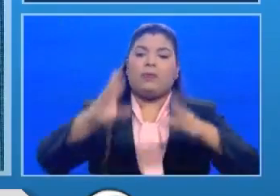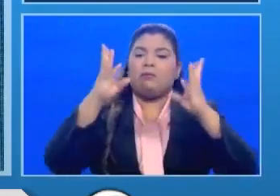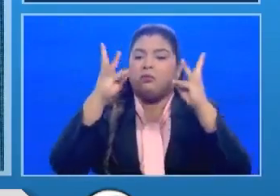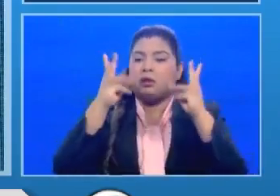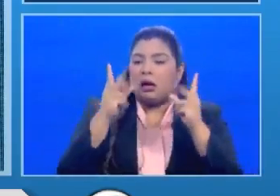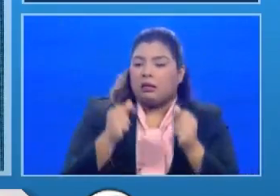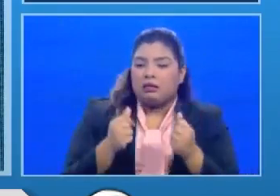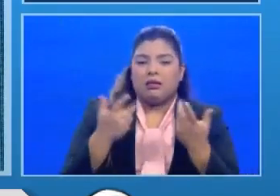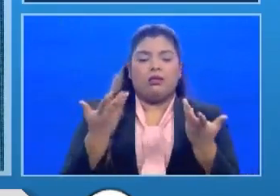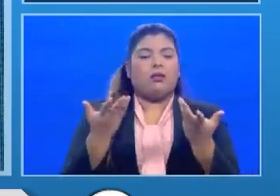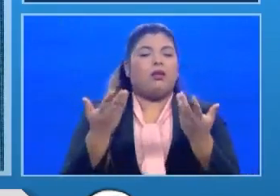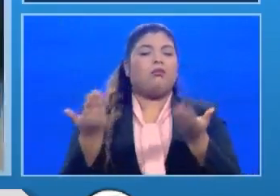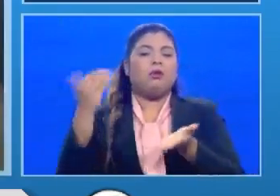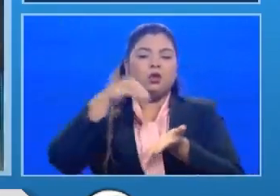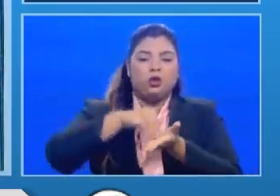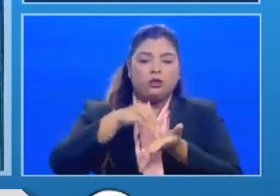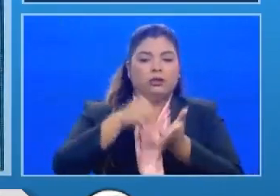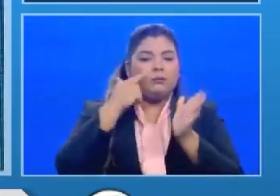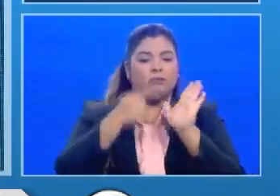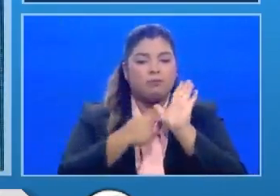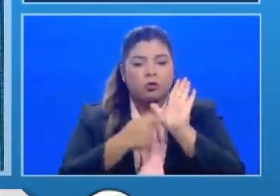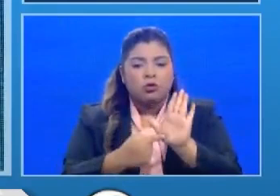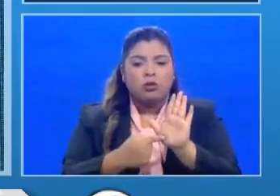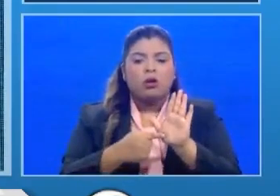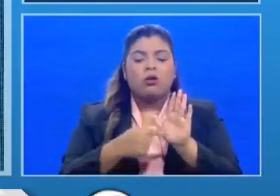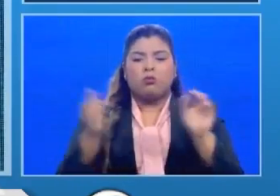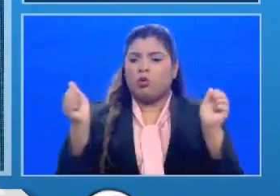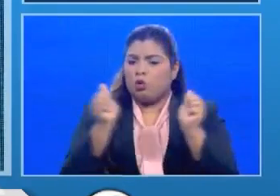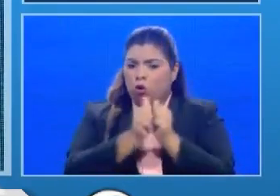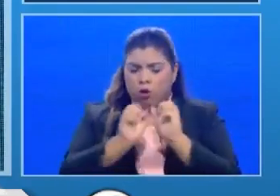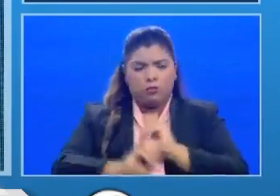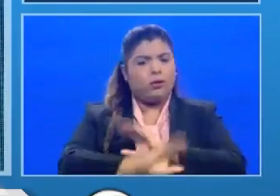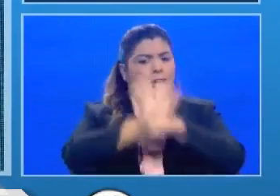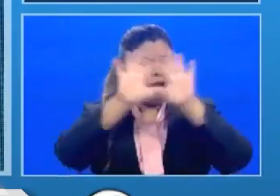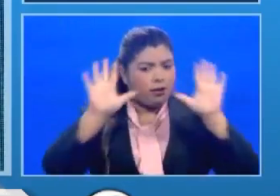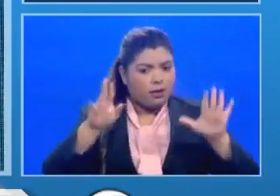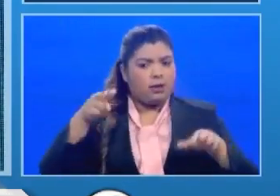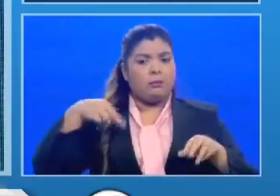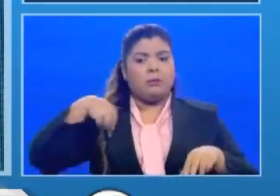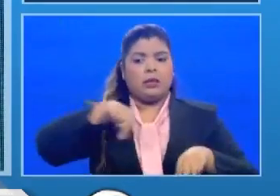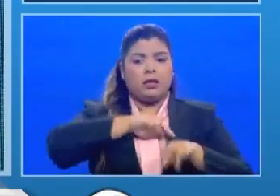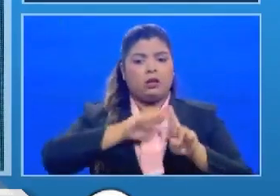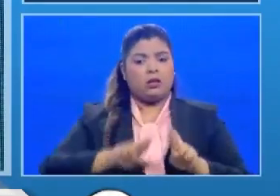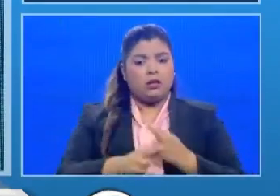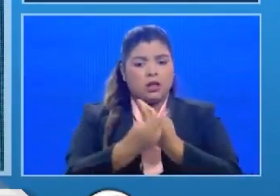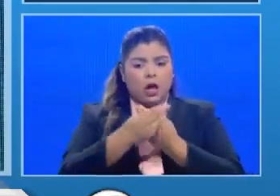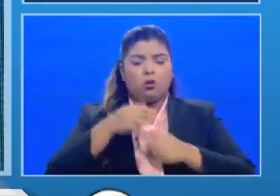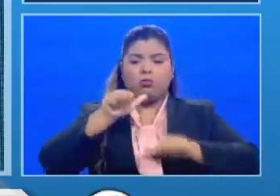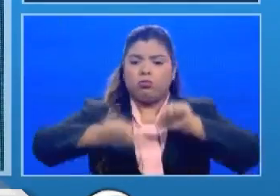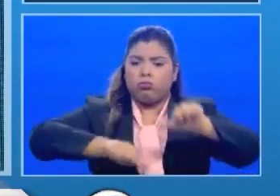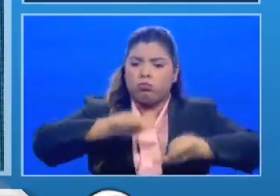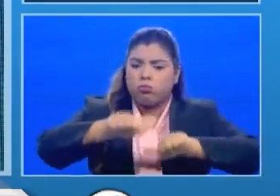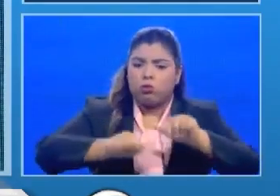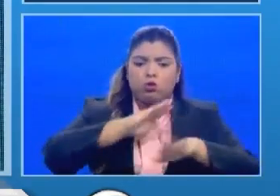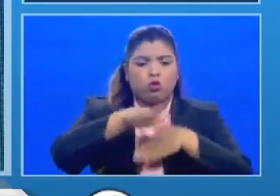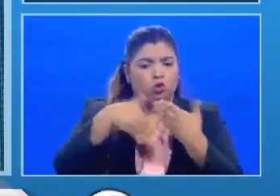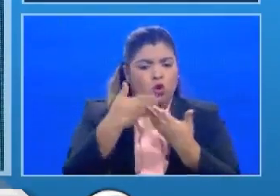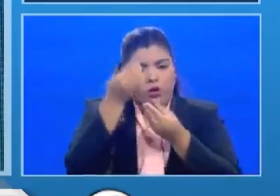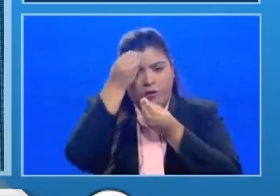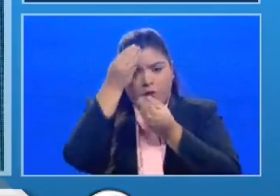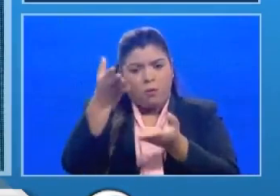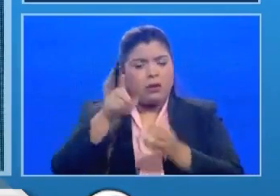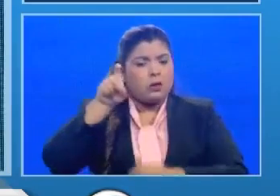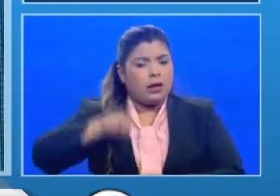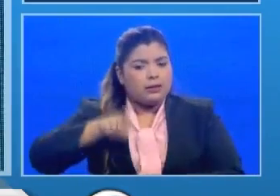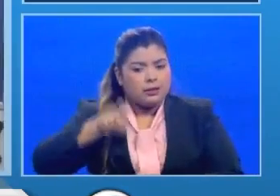y una vez más mostrarle con esa transparencia que hemos venido dirigiendo esta pandemia toda la información requerida